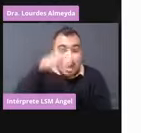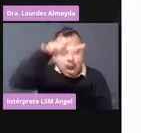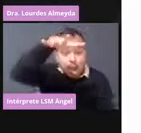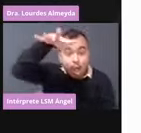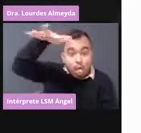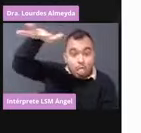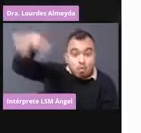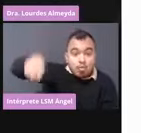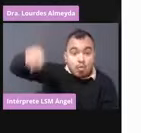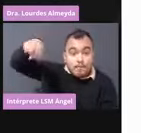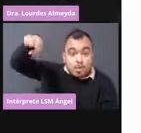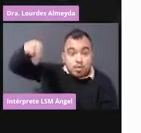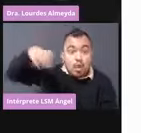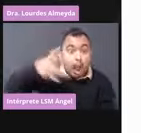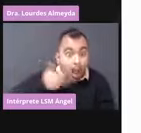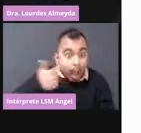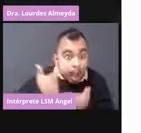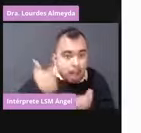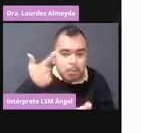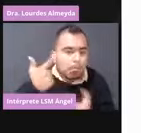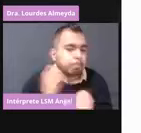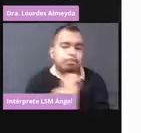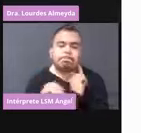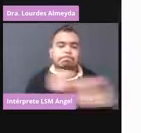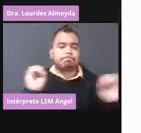conocimiento. La próxima.